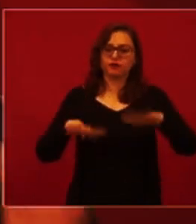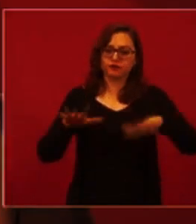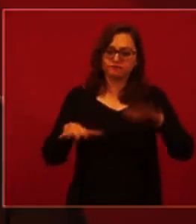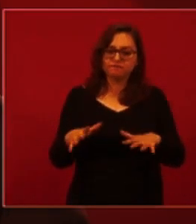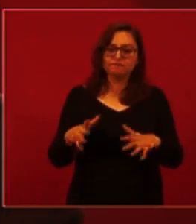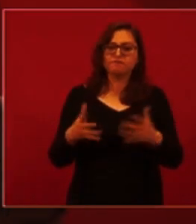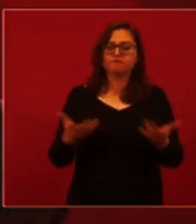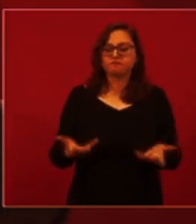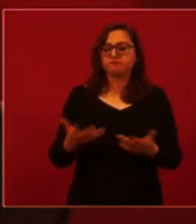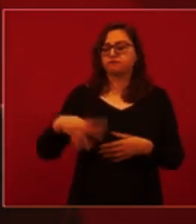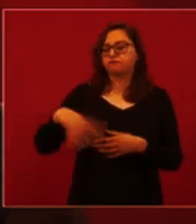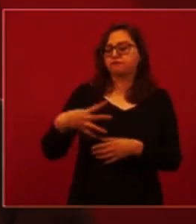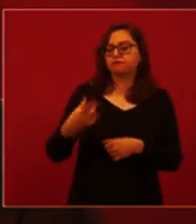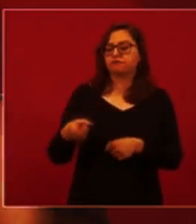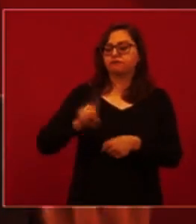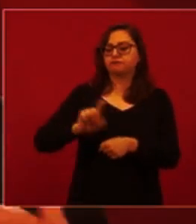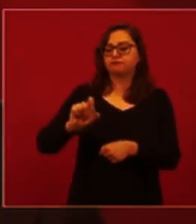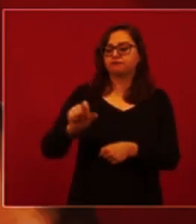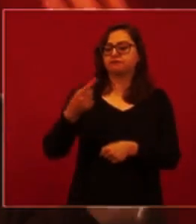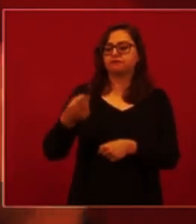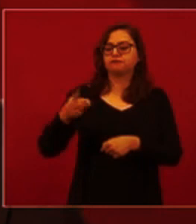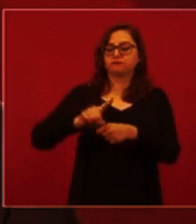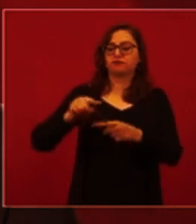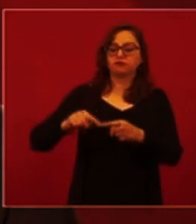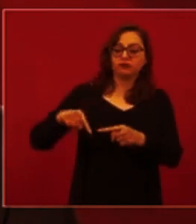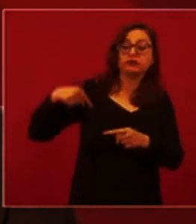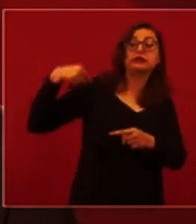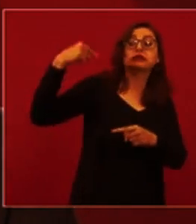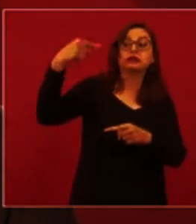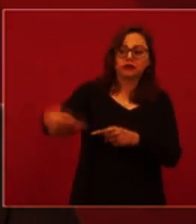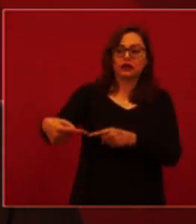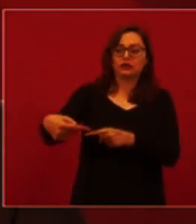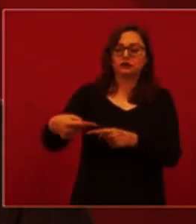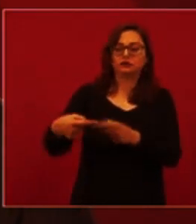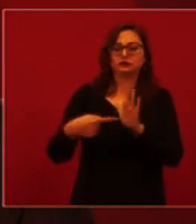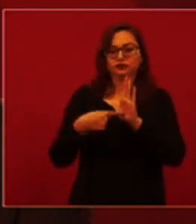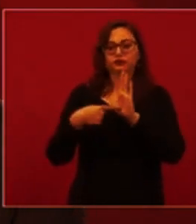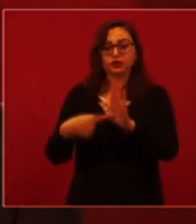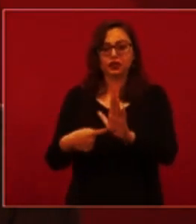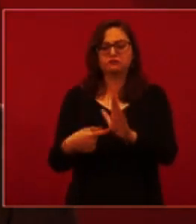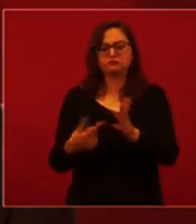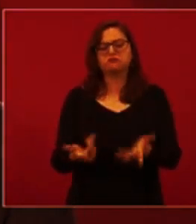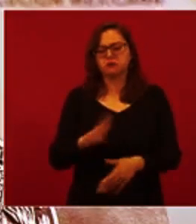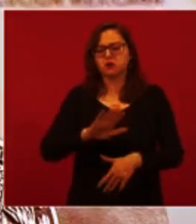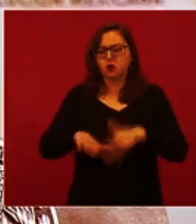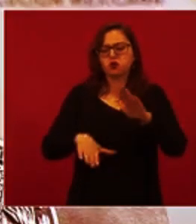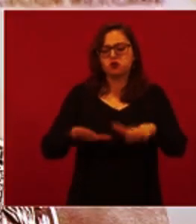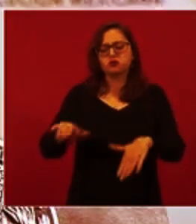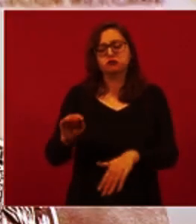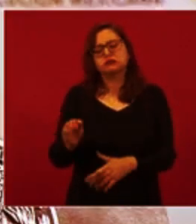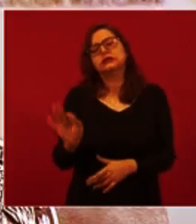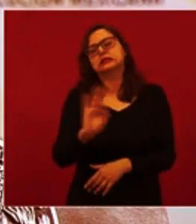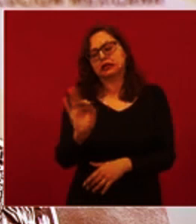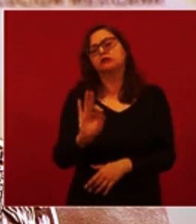presentan de 14 a 21 días después de cuando empiezan a aumentar los casos, eventualmente van a subir, posiblemente un